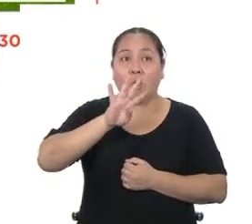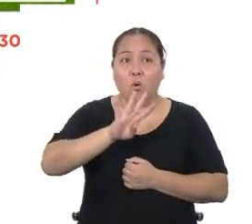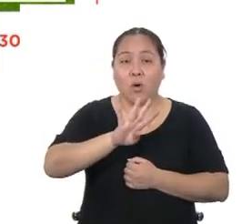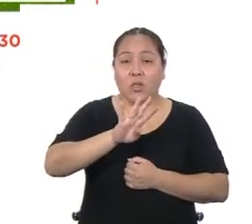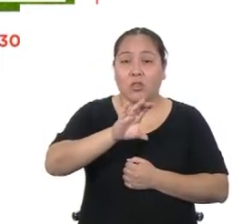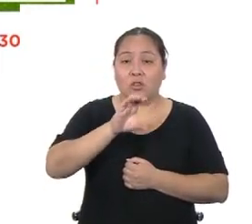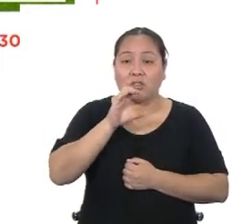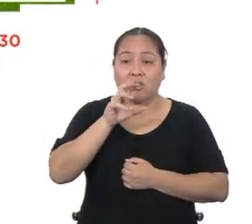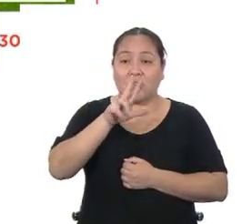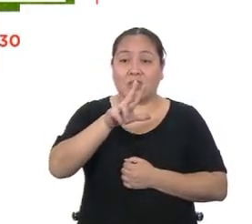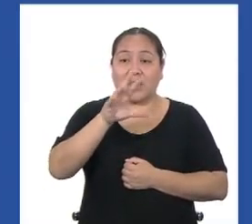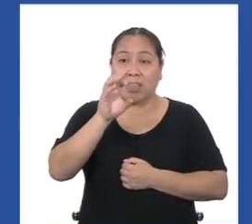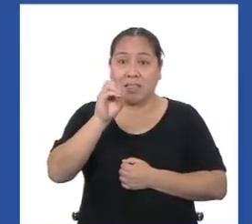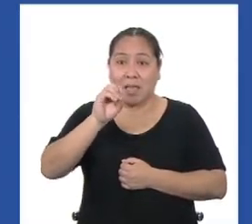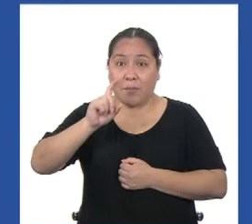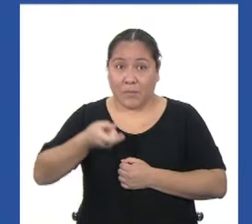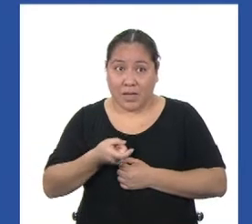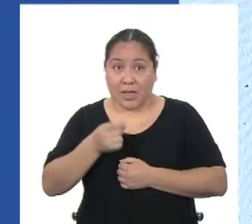.500 soles.